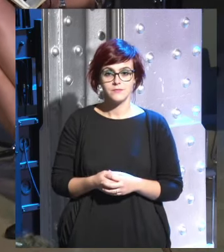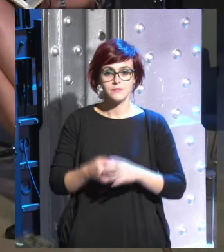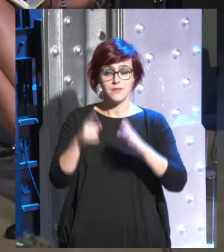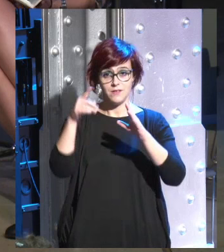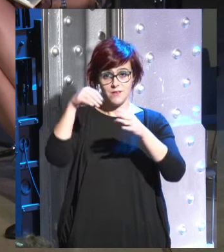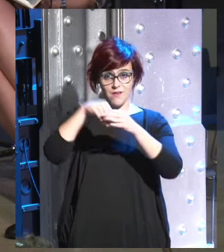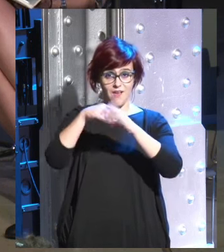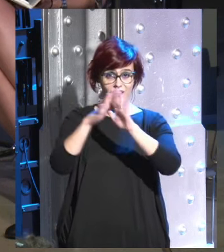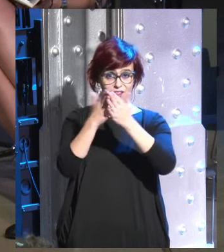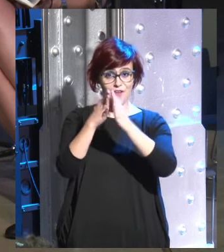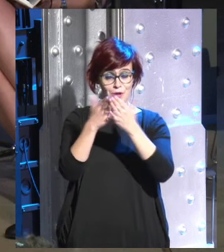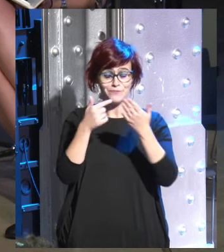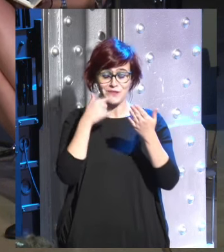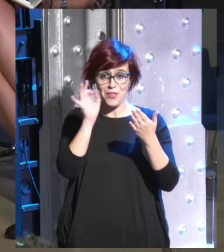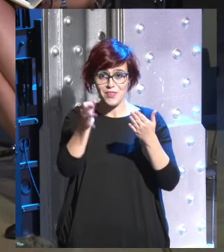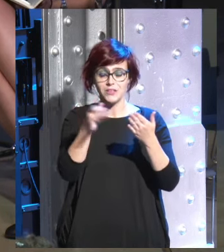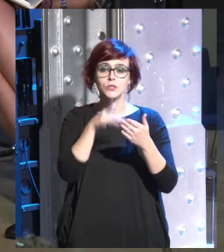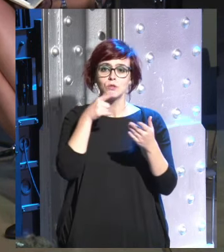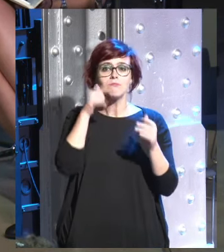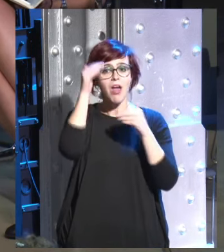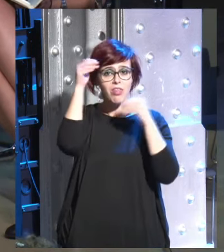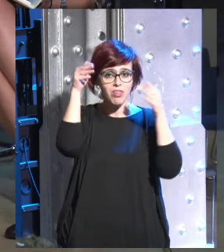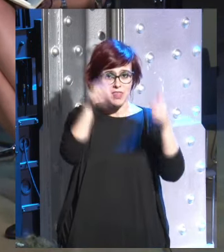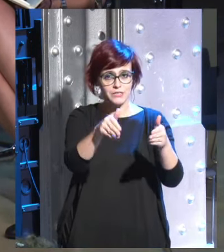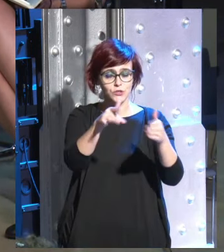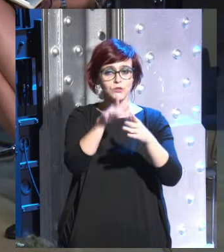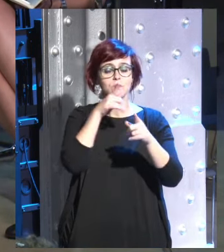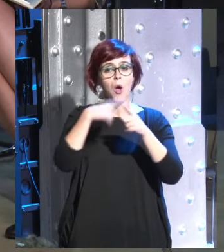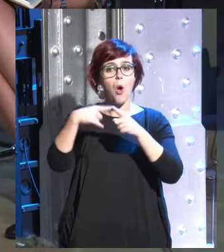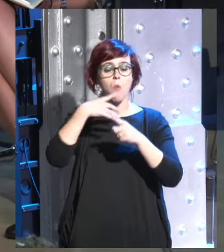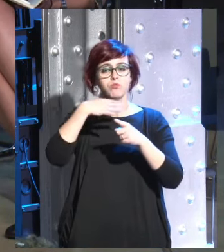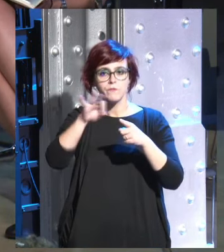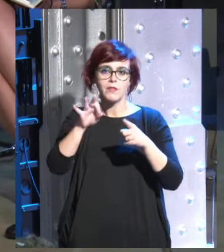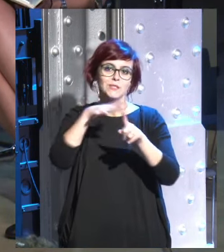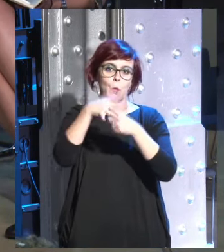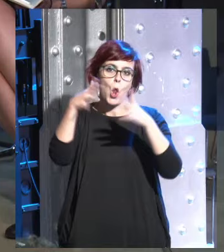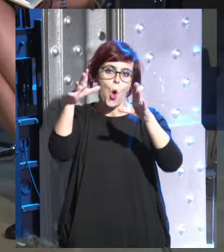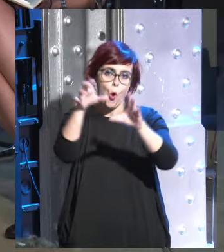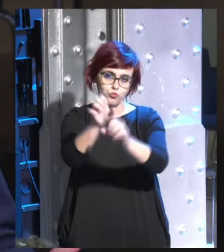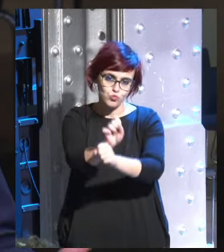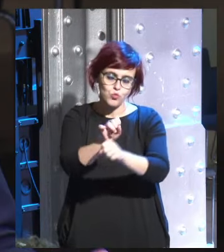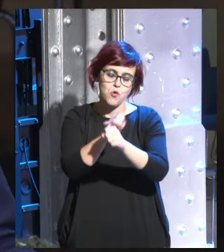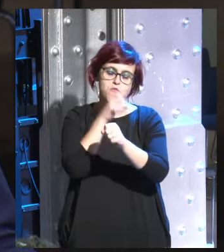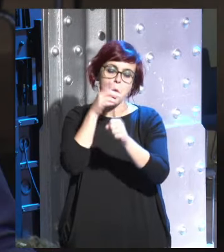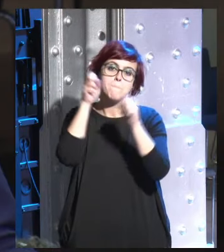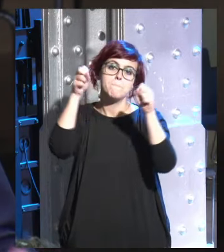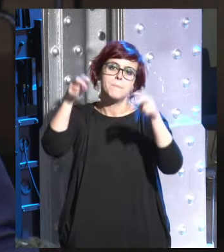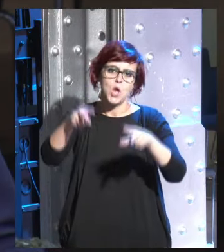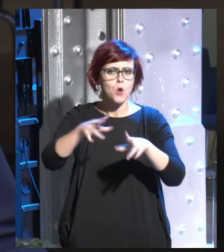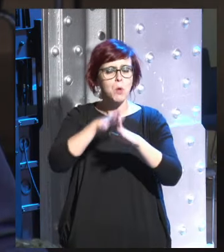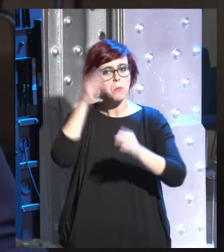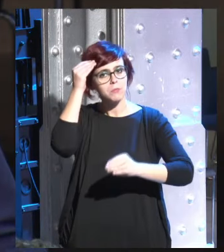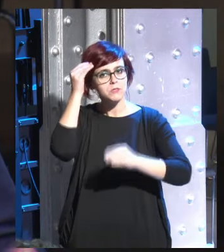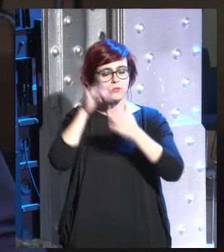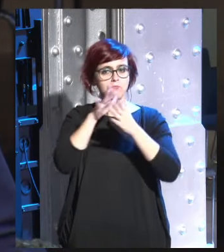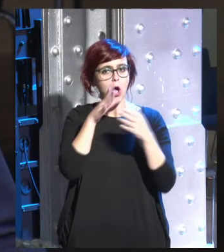en el libro es cierto que yo me centro en algunas de las posibilidades más oscuras porque creo que esa es